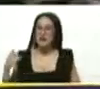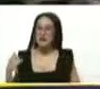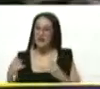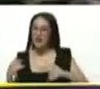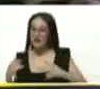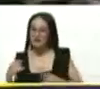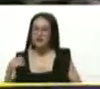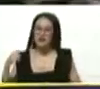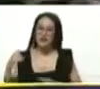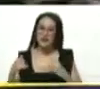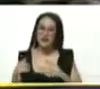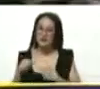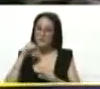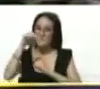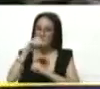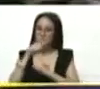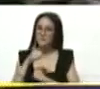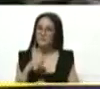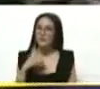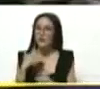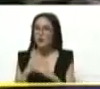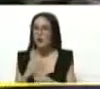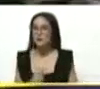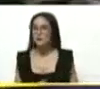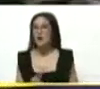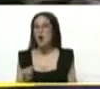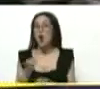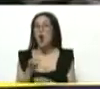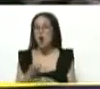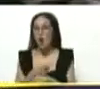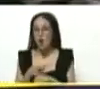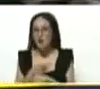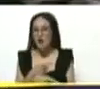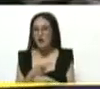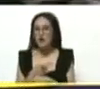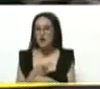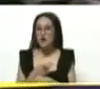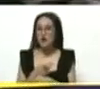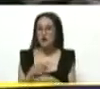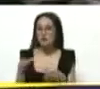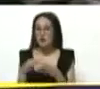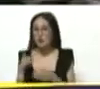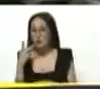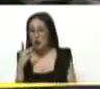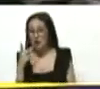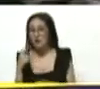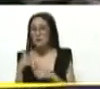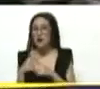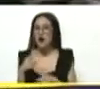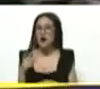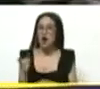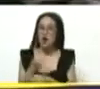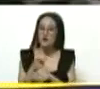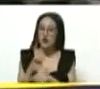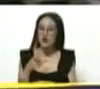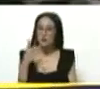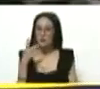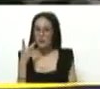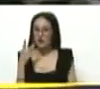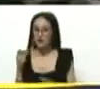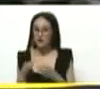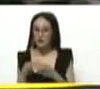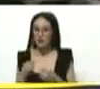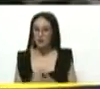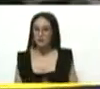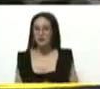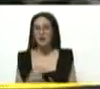Izquierda, derecha, derecha, izquierda. Gobierno, partido, partido, gobierno. Gobierno, ¿verdad? Para avanzar, revisando